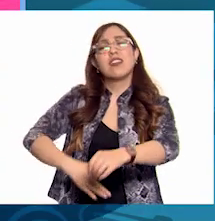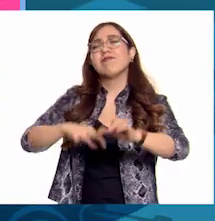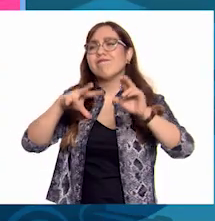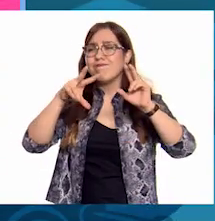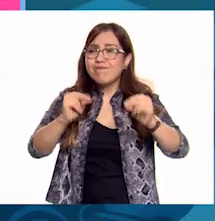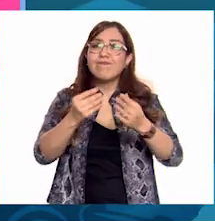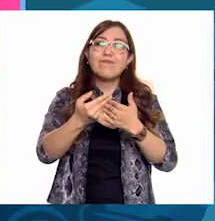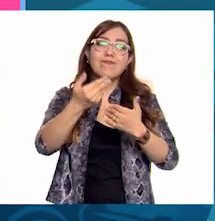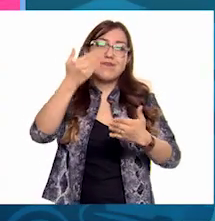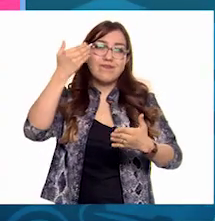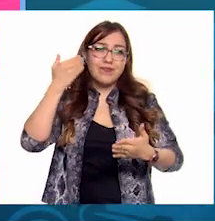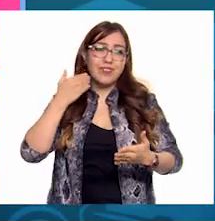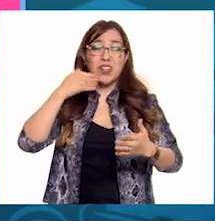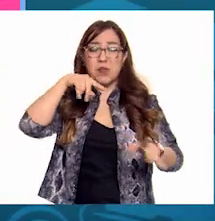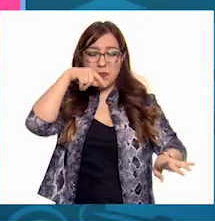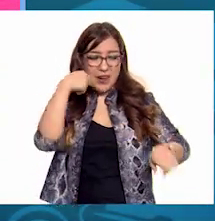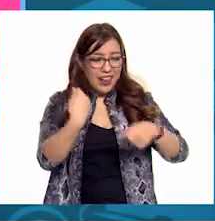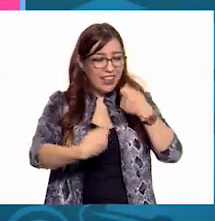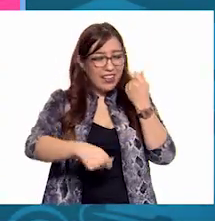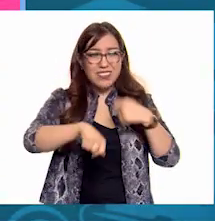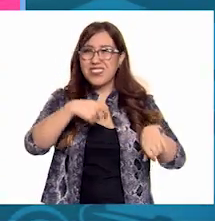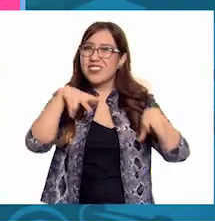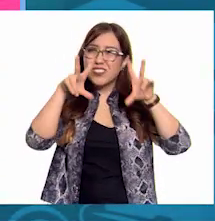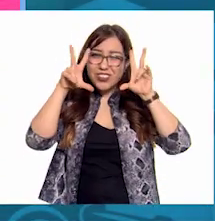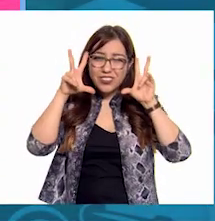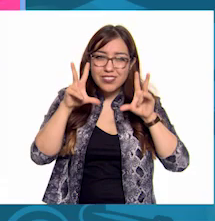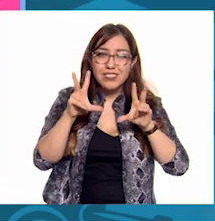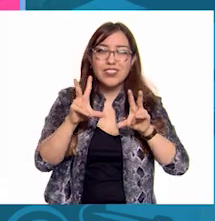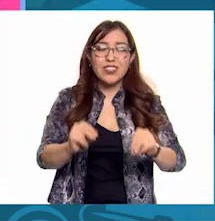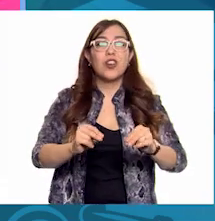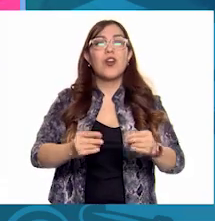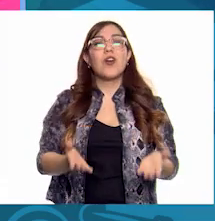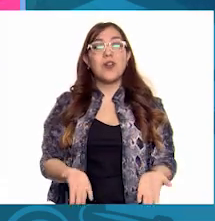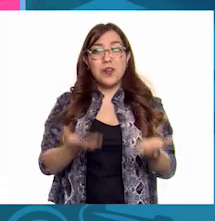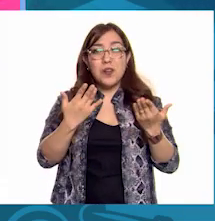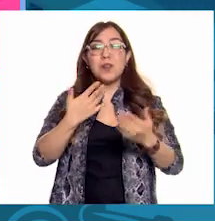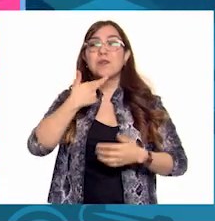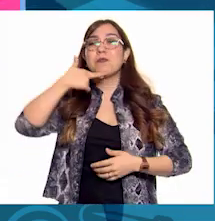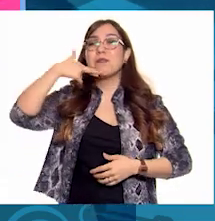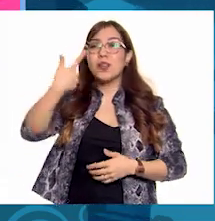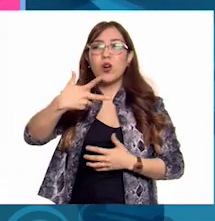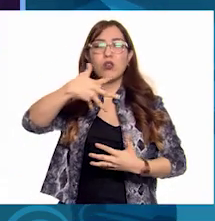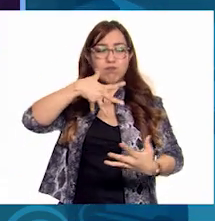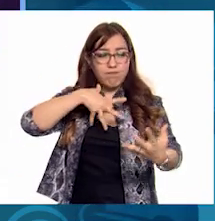más plásticos, seamos sustentables